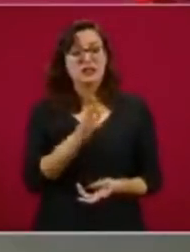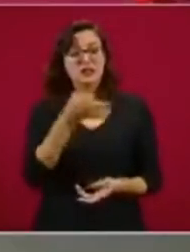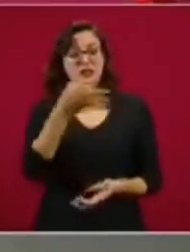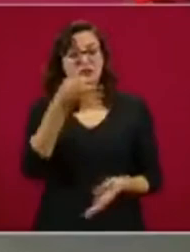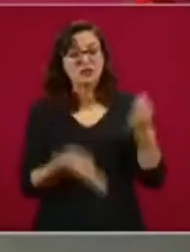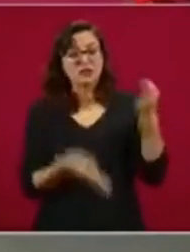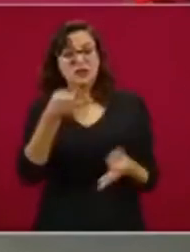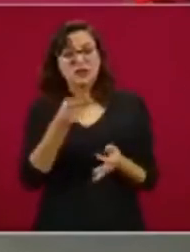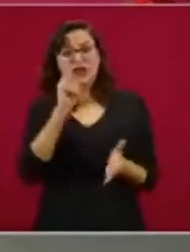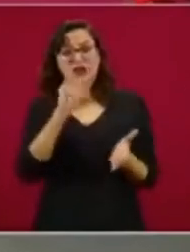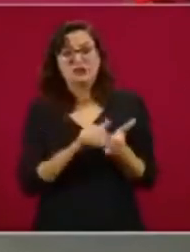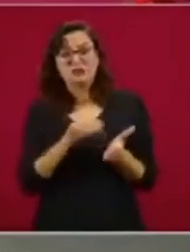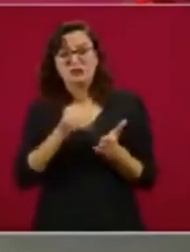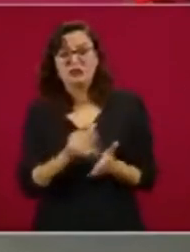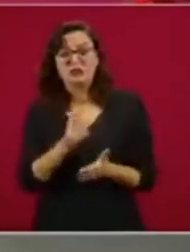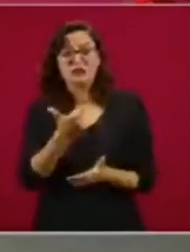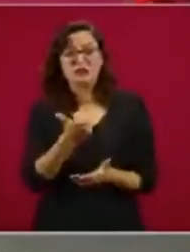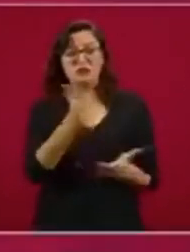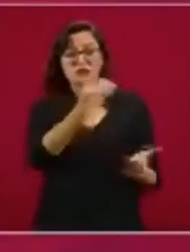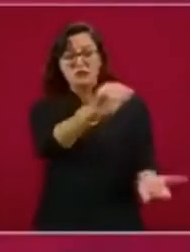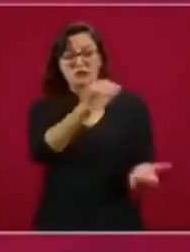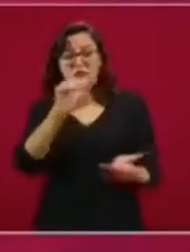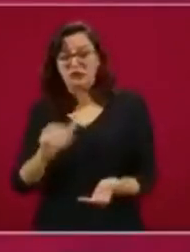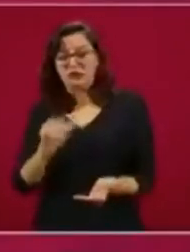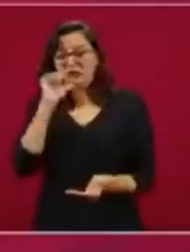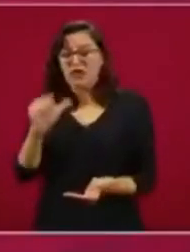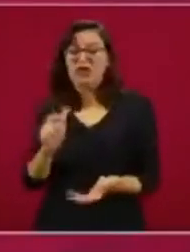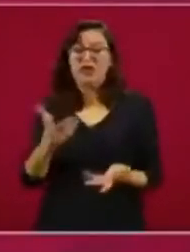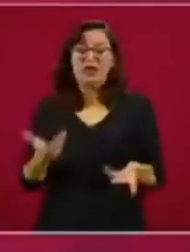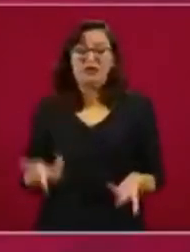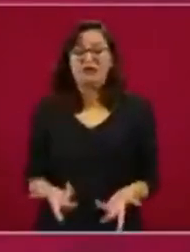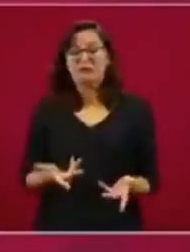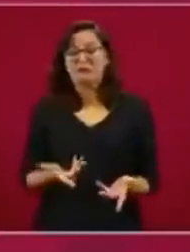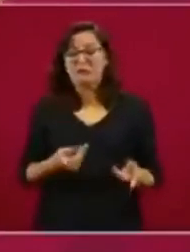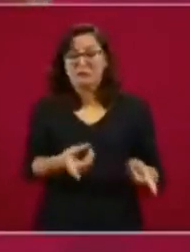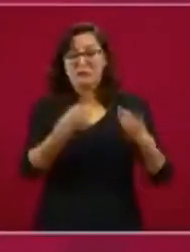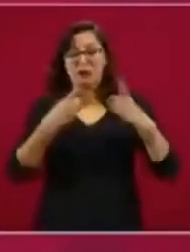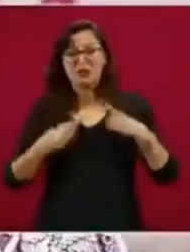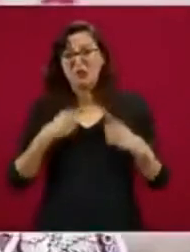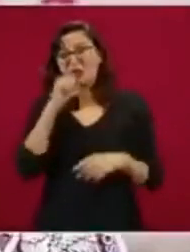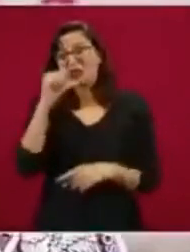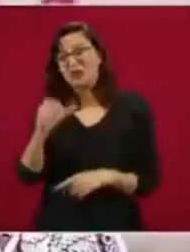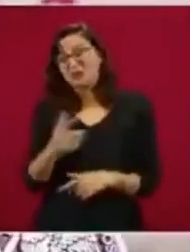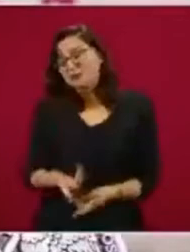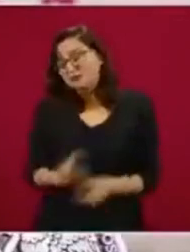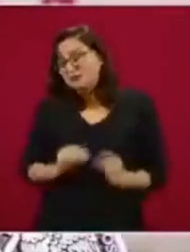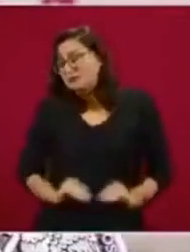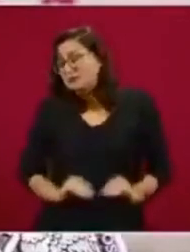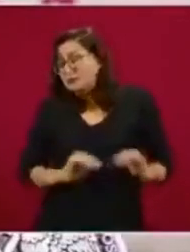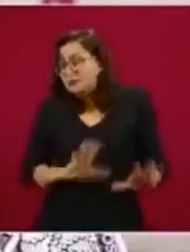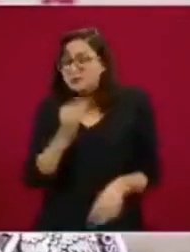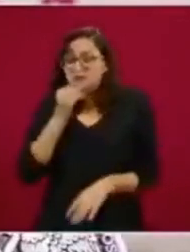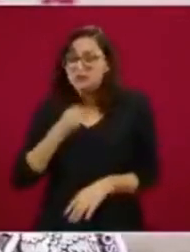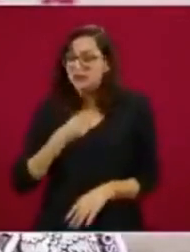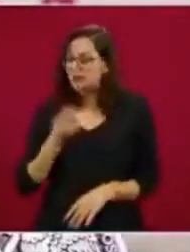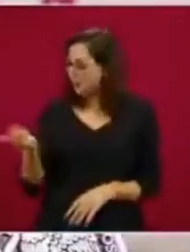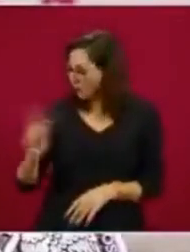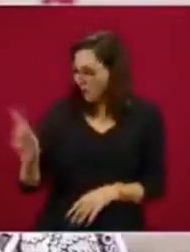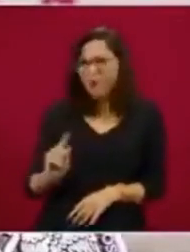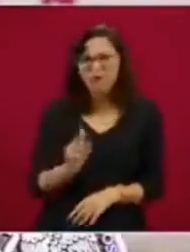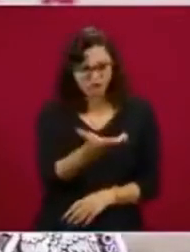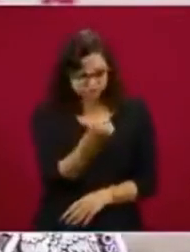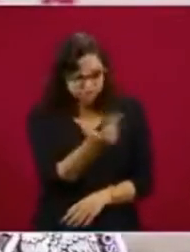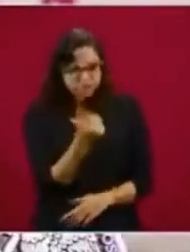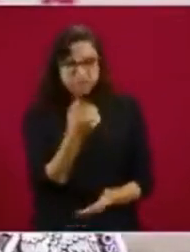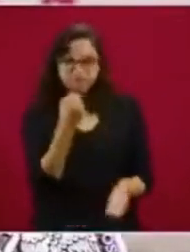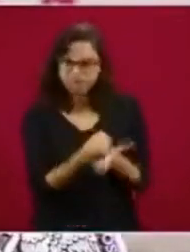ni modo, que no nos los van a entregar, pues no los tienen que entregar, si es